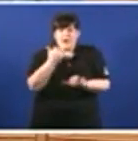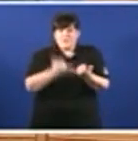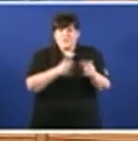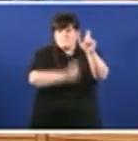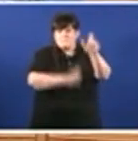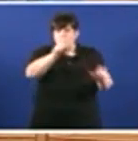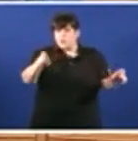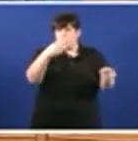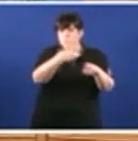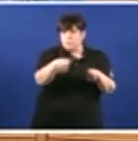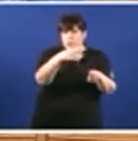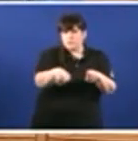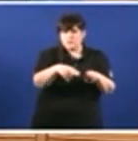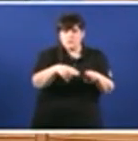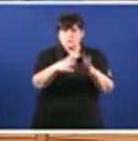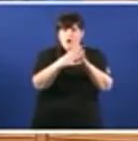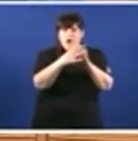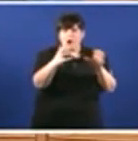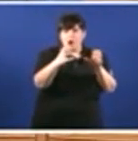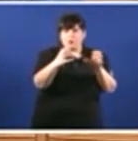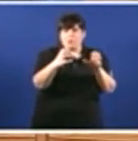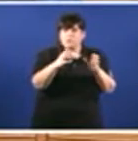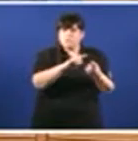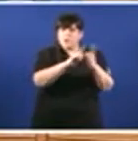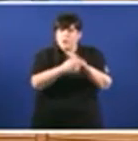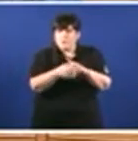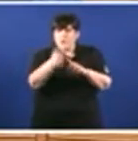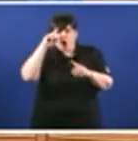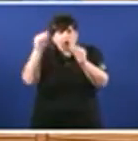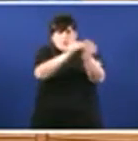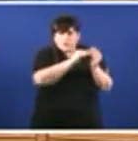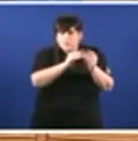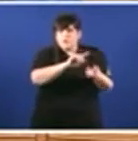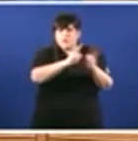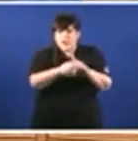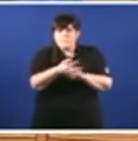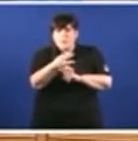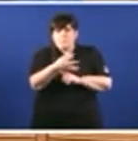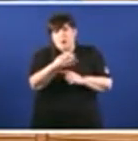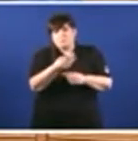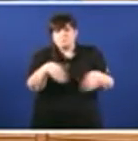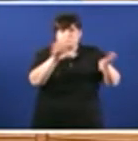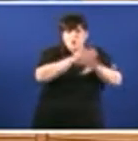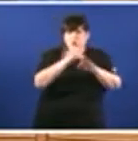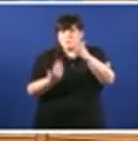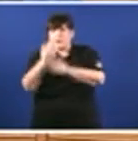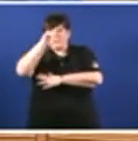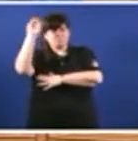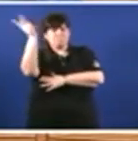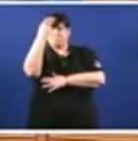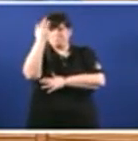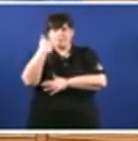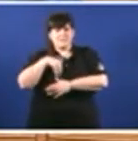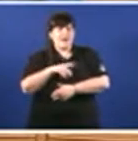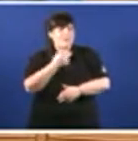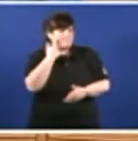senón que muden de opinión da noite a mañá Mire, señoría permítame esta cita para